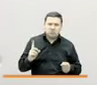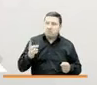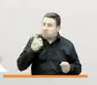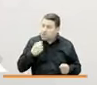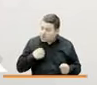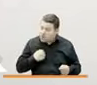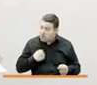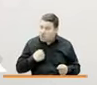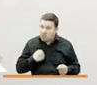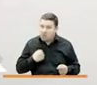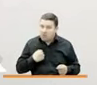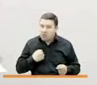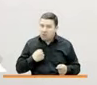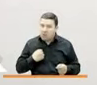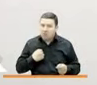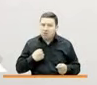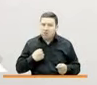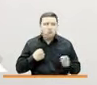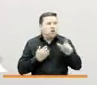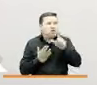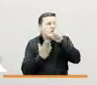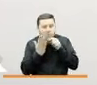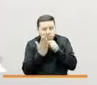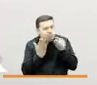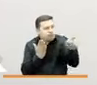avisó que yo estaba en la lista.